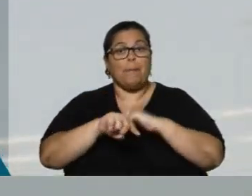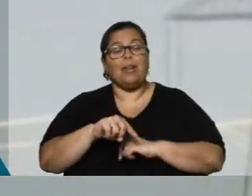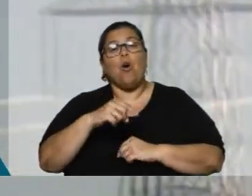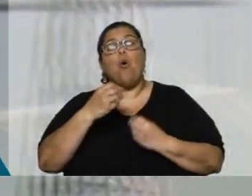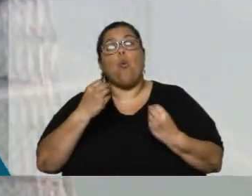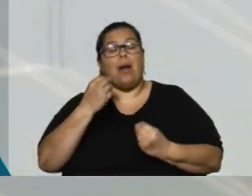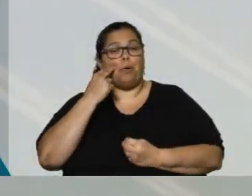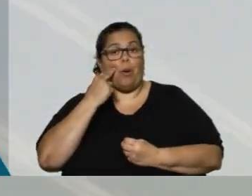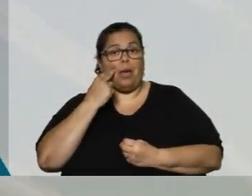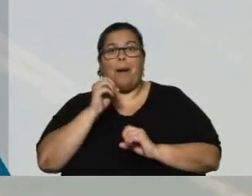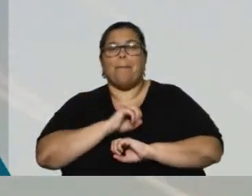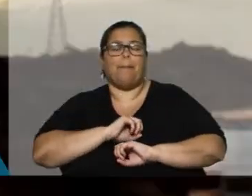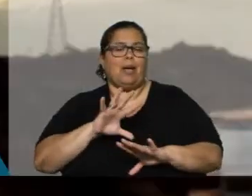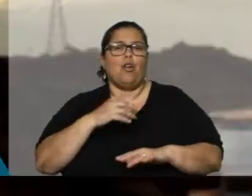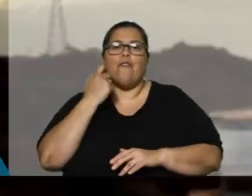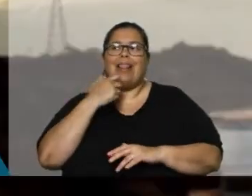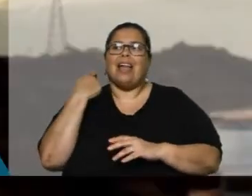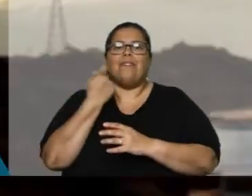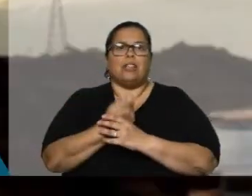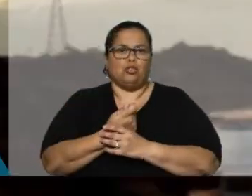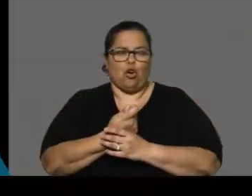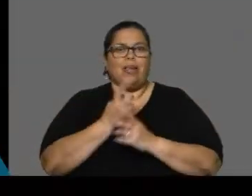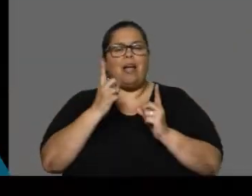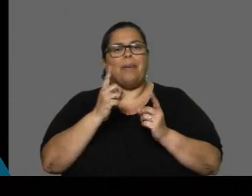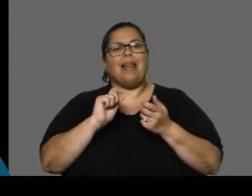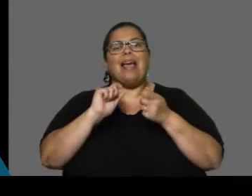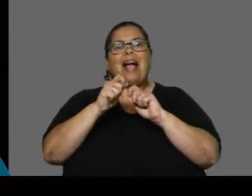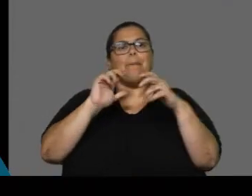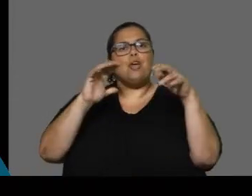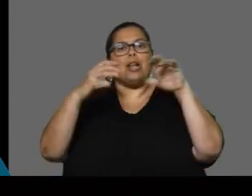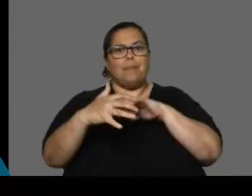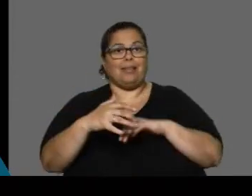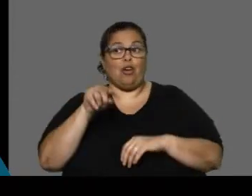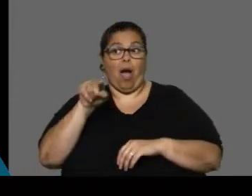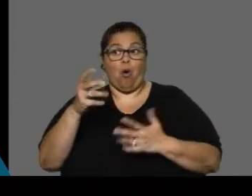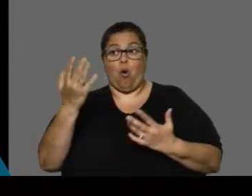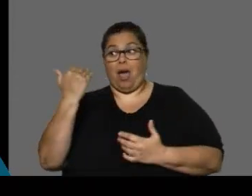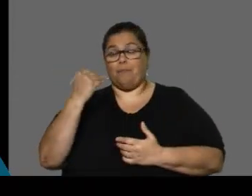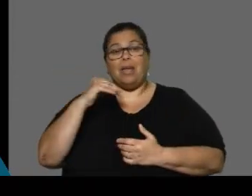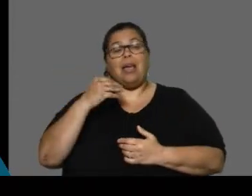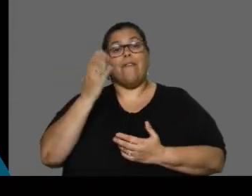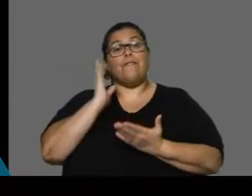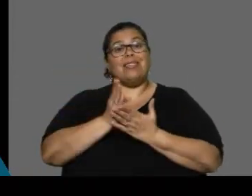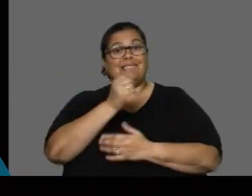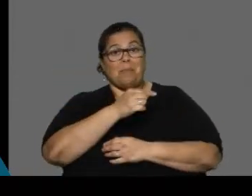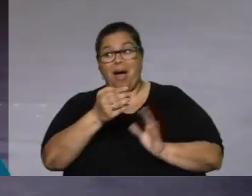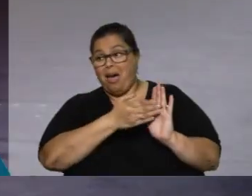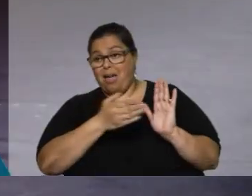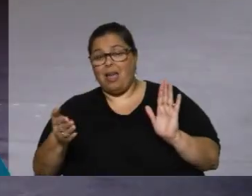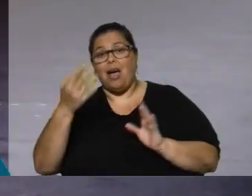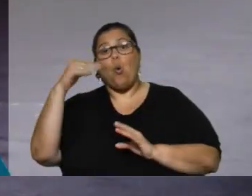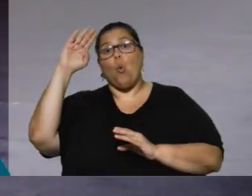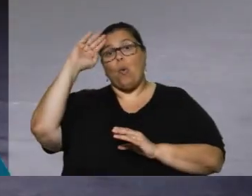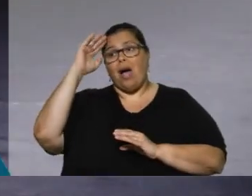inversiones y el impacto de la crisis climática. El caso más grave quizás sea el de Cuba, que ha sufrido un apagón total durante el fin de semana, pero no es el único.